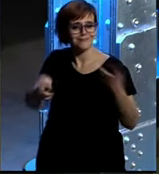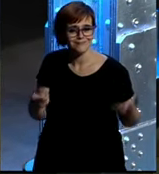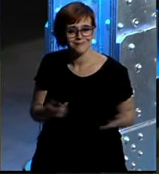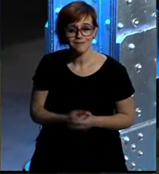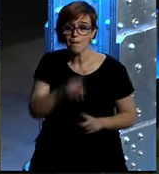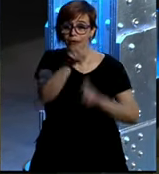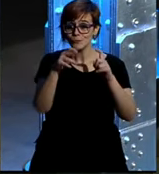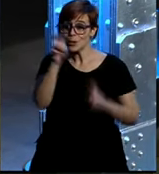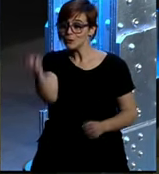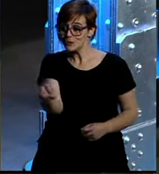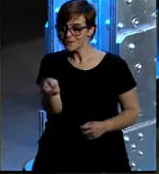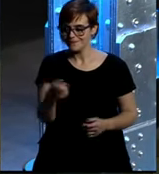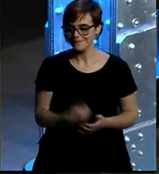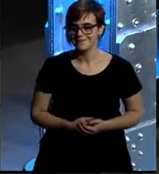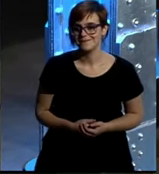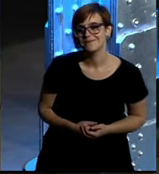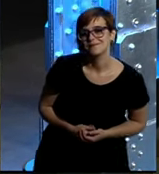otra pregunta aquí delante